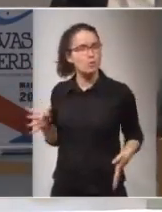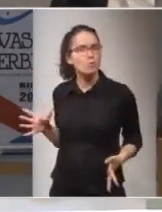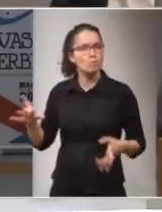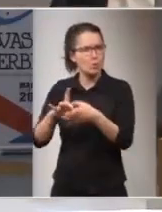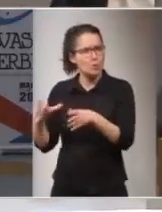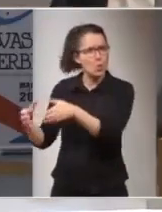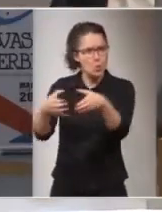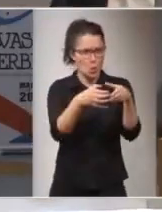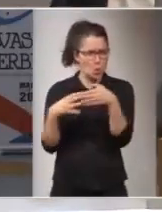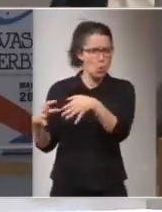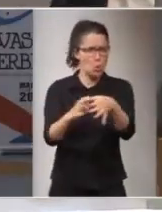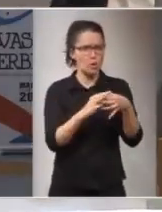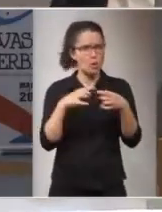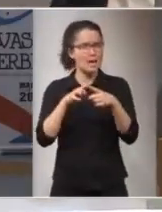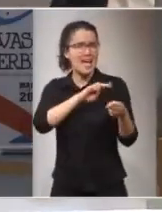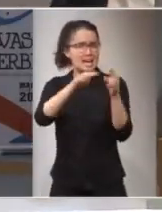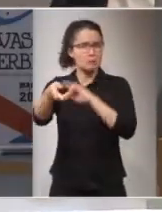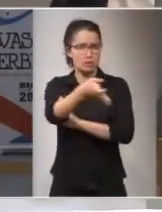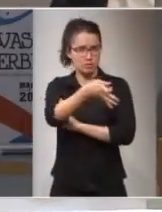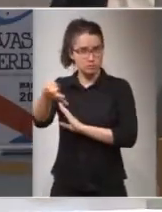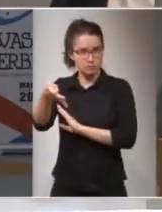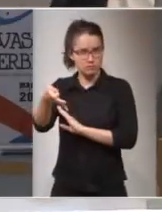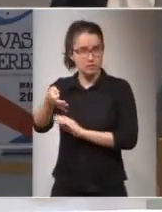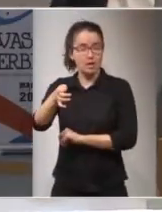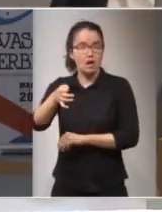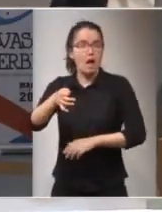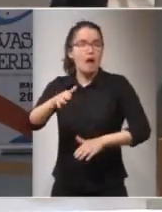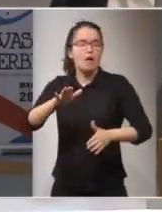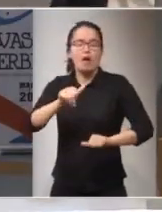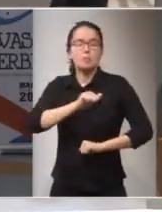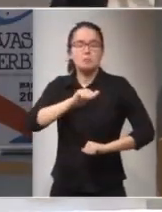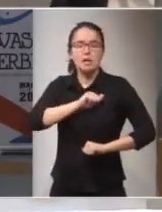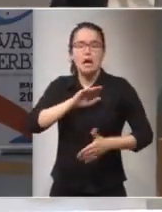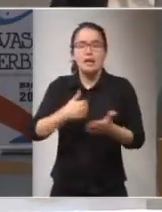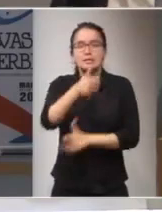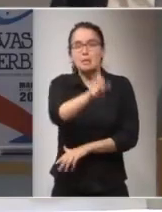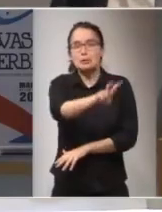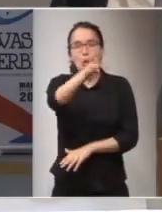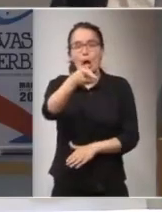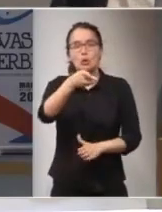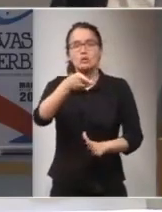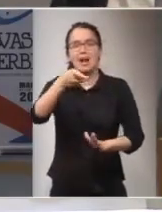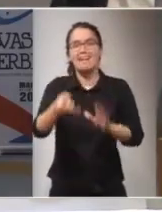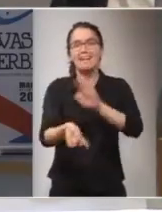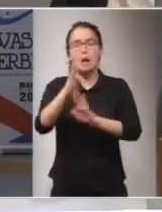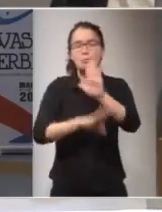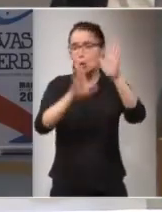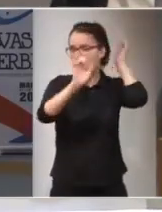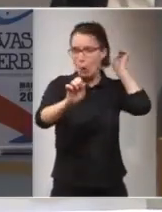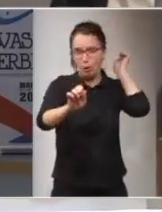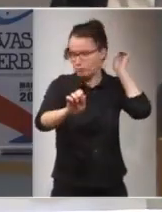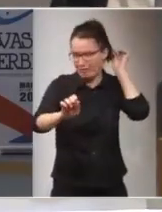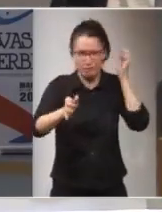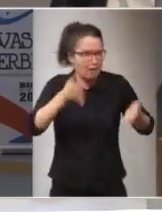todos para dar una respuesta correcta sin esperar que alguien nos diseña un protocolo a seguir cosa que nunca llegaremos